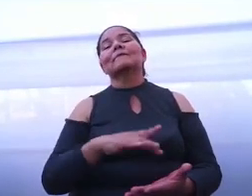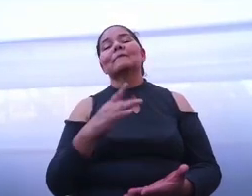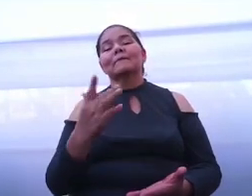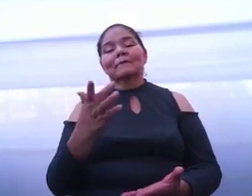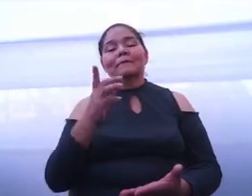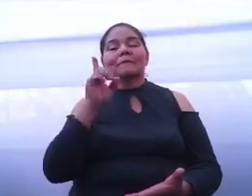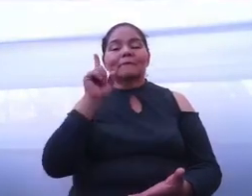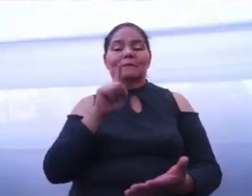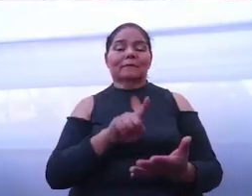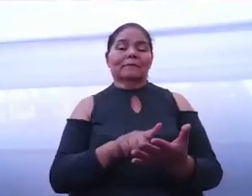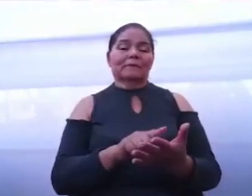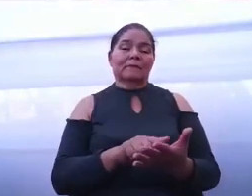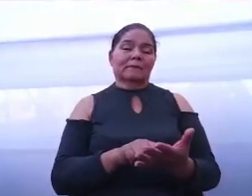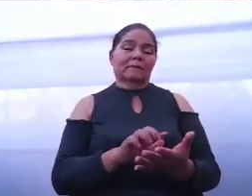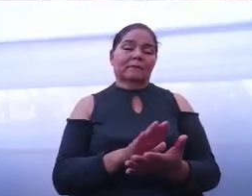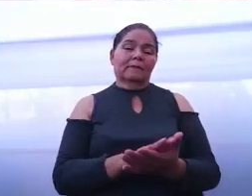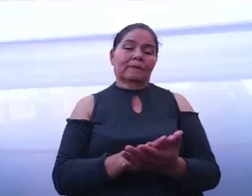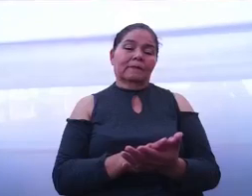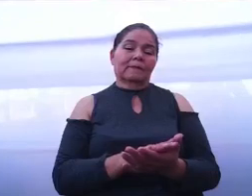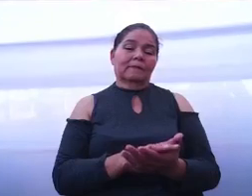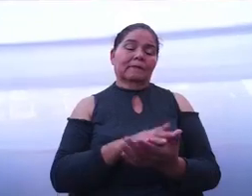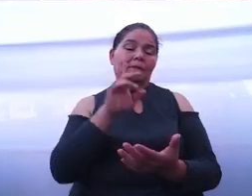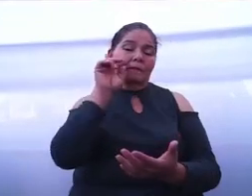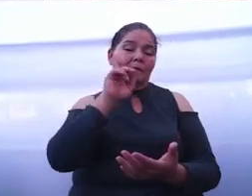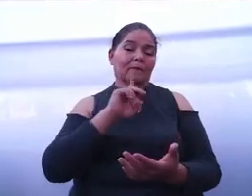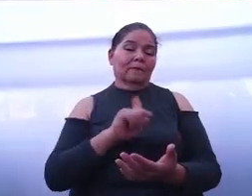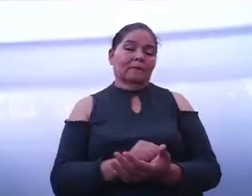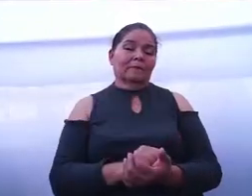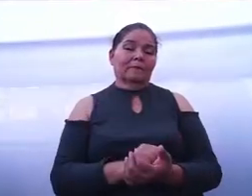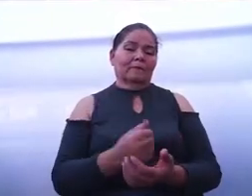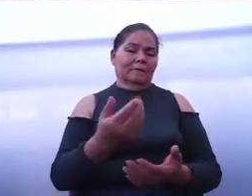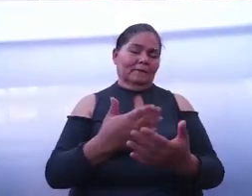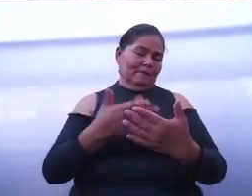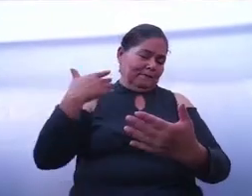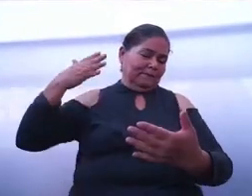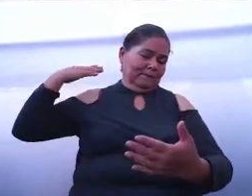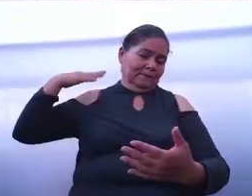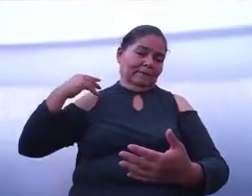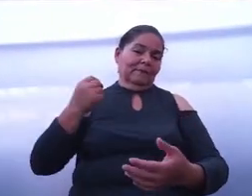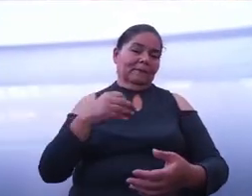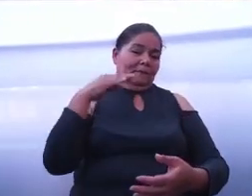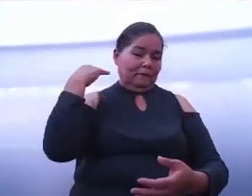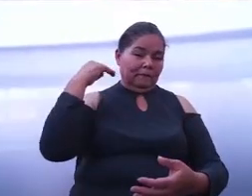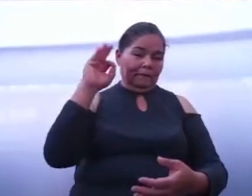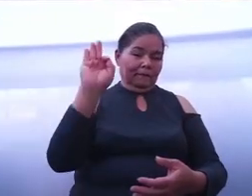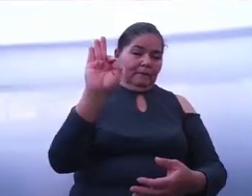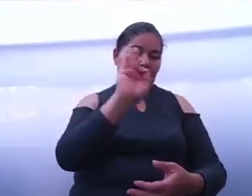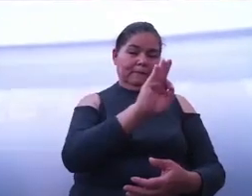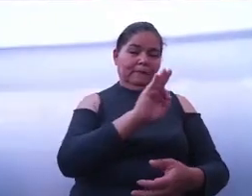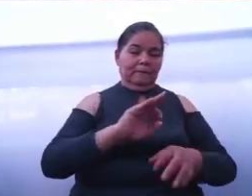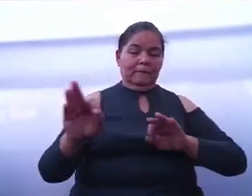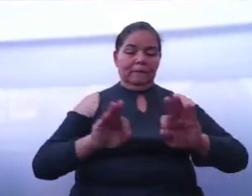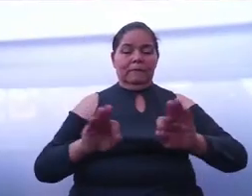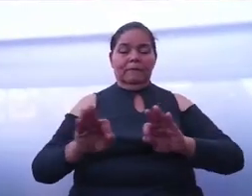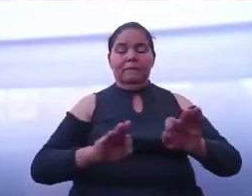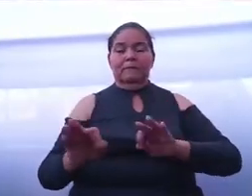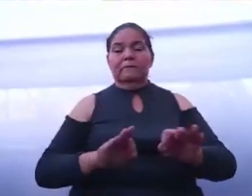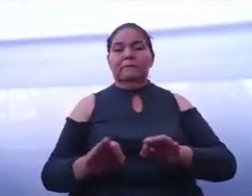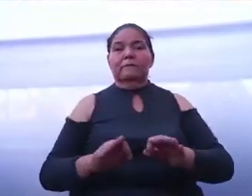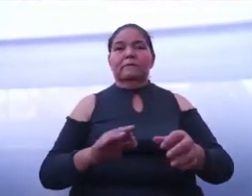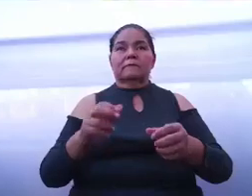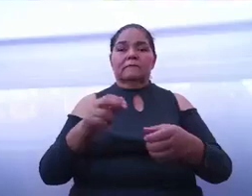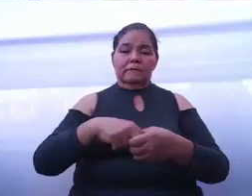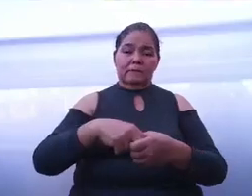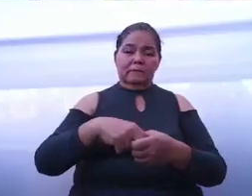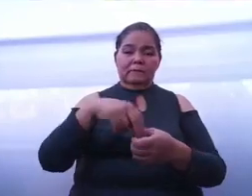Que desde hace ya mucho tiempo ha trabajado en la comunidad cultural